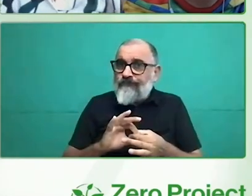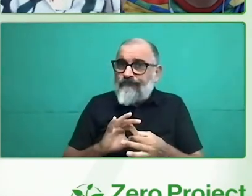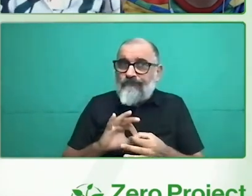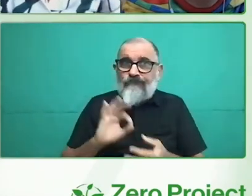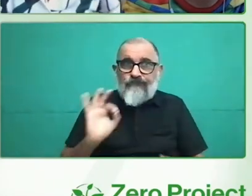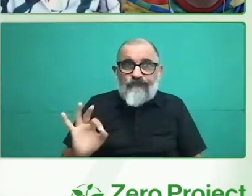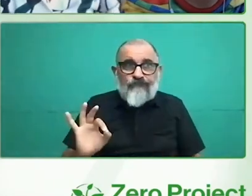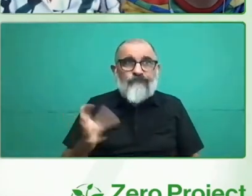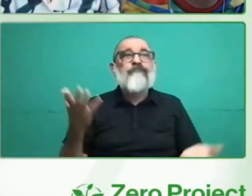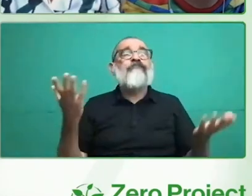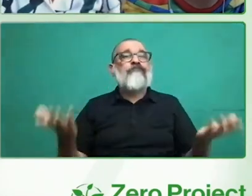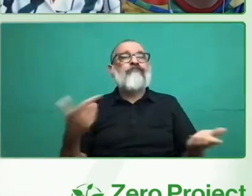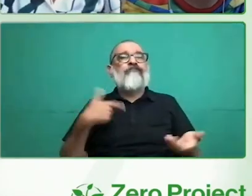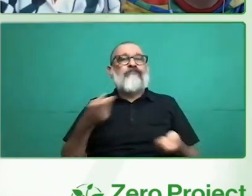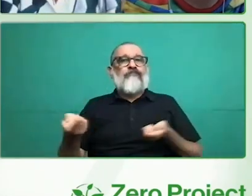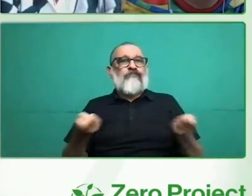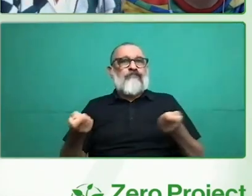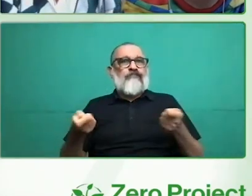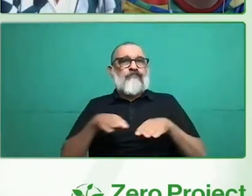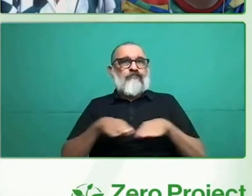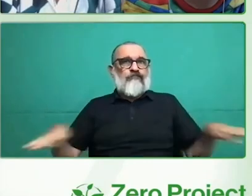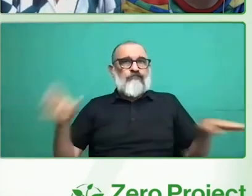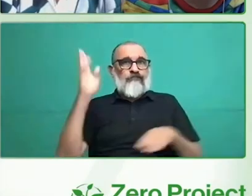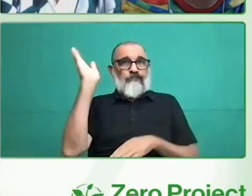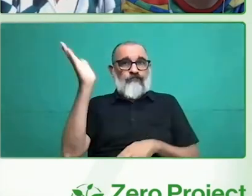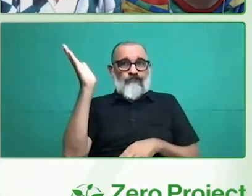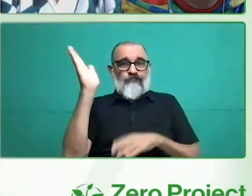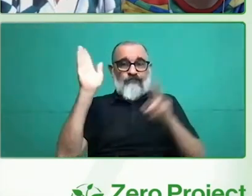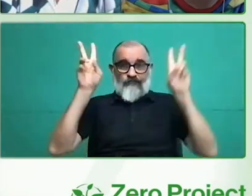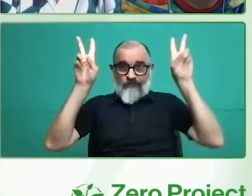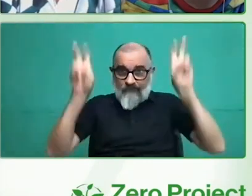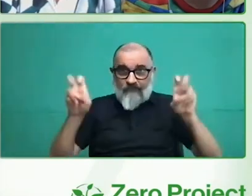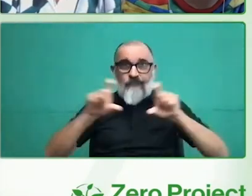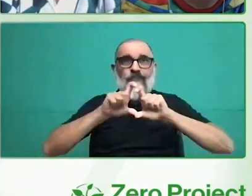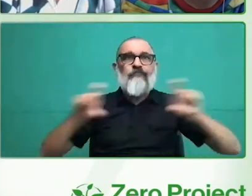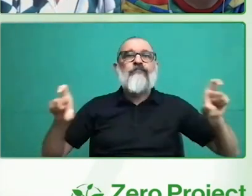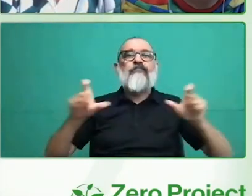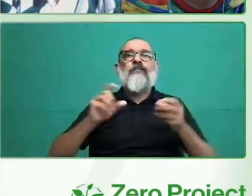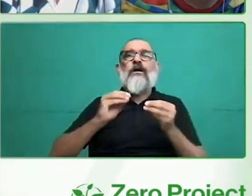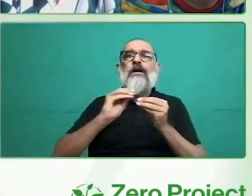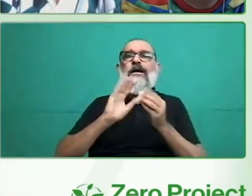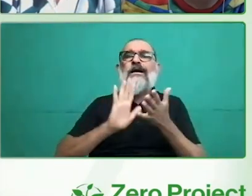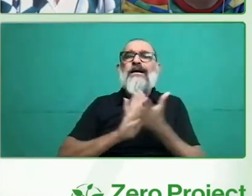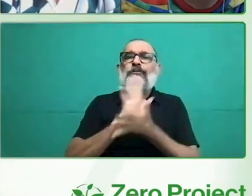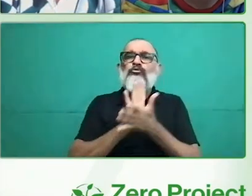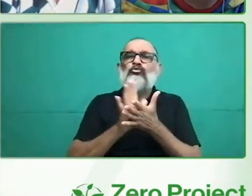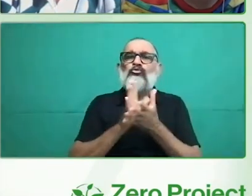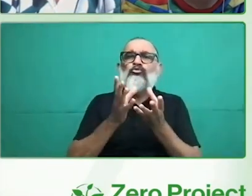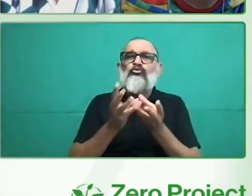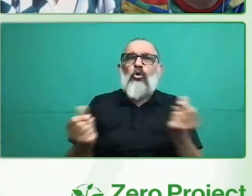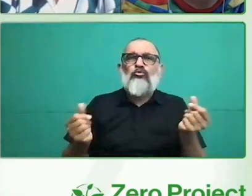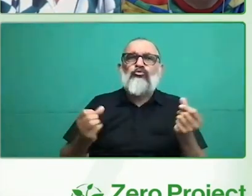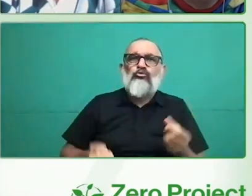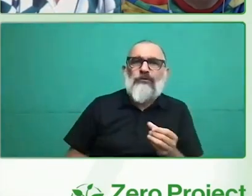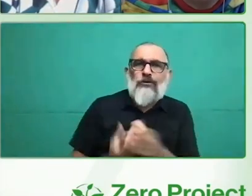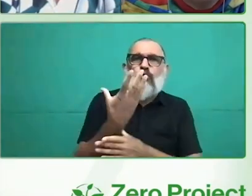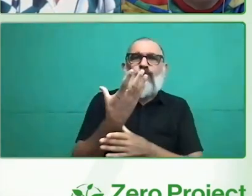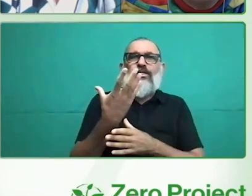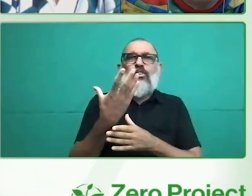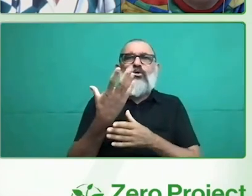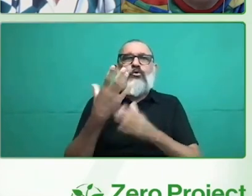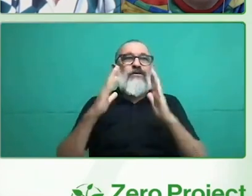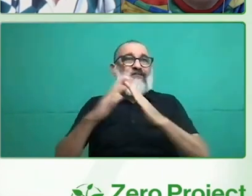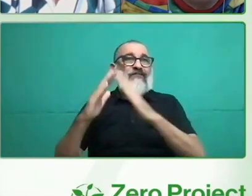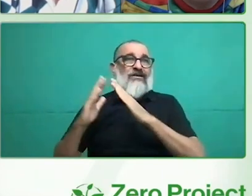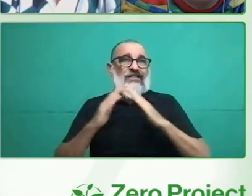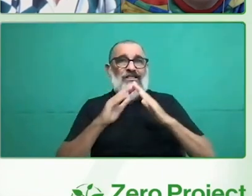acompañada de Rita Romanoski de Fundación Incluyeme, estoy acompañada de